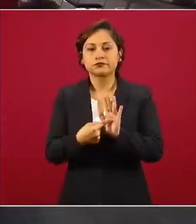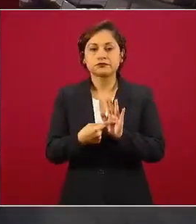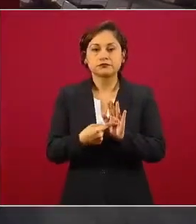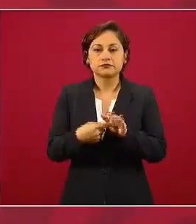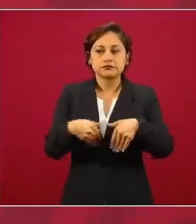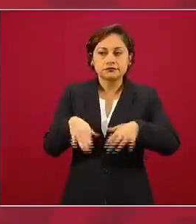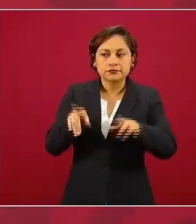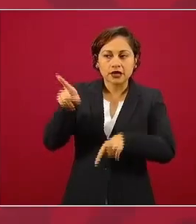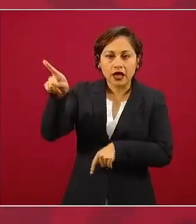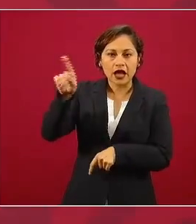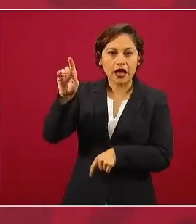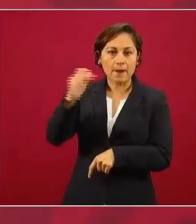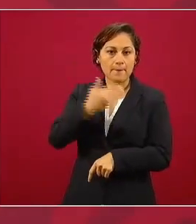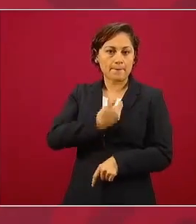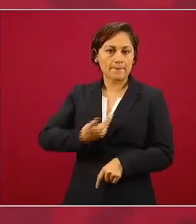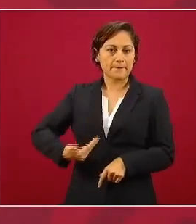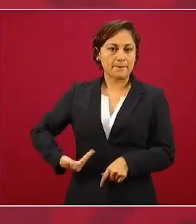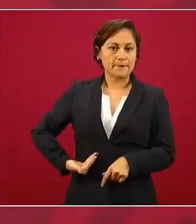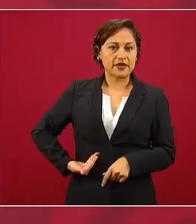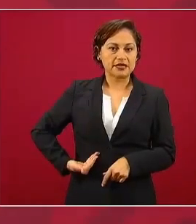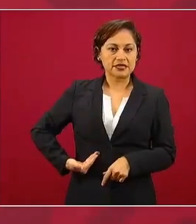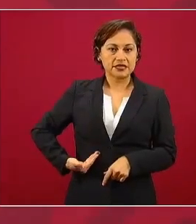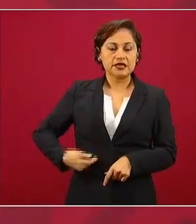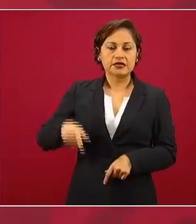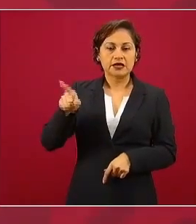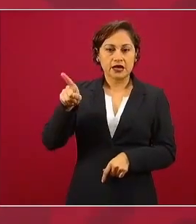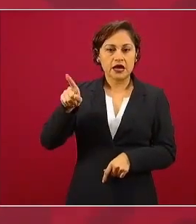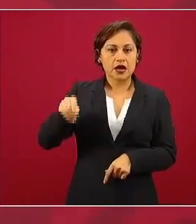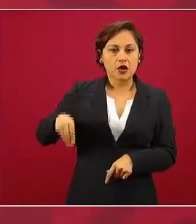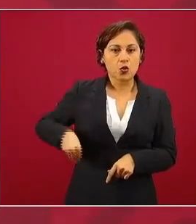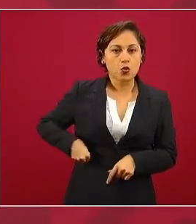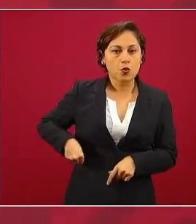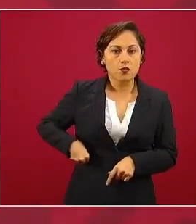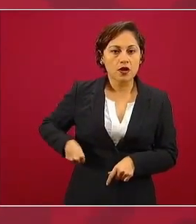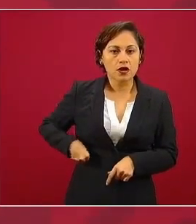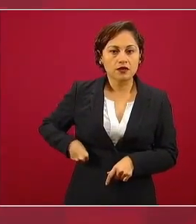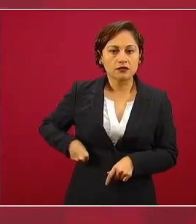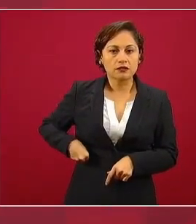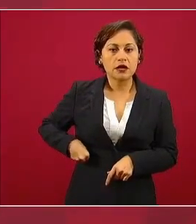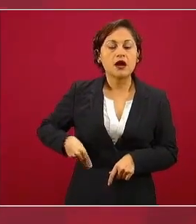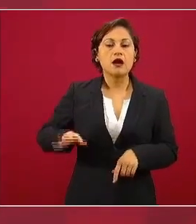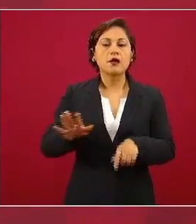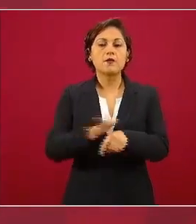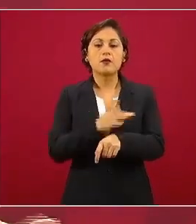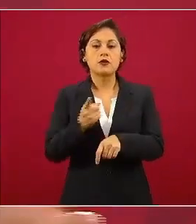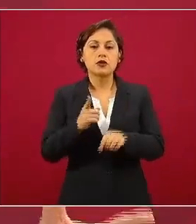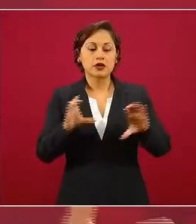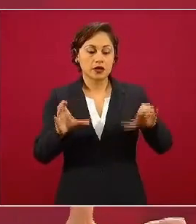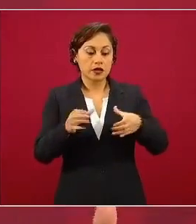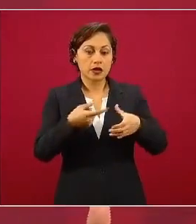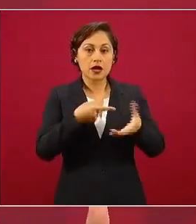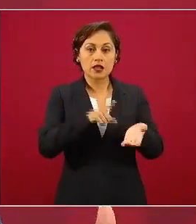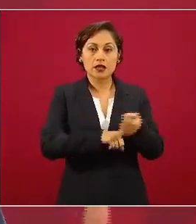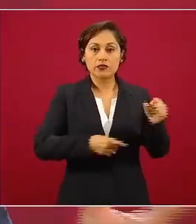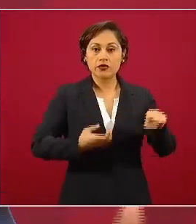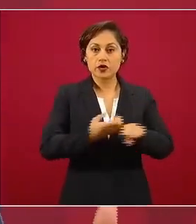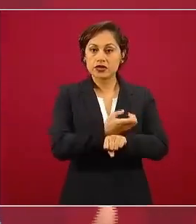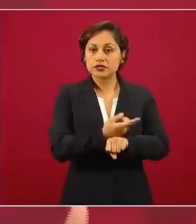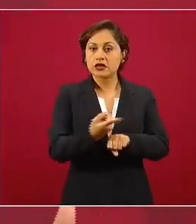presidente de lo que sucede en un estado, porque es un asunto